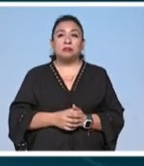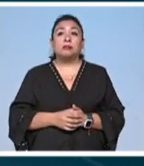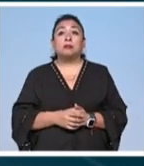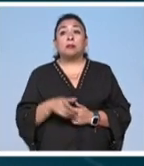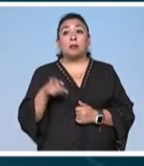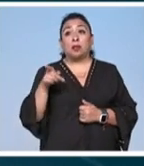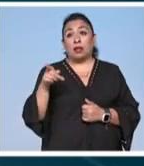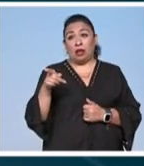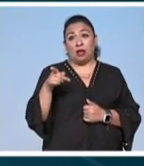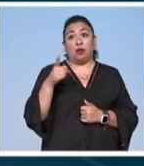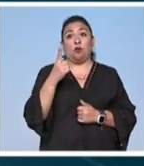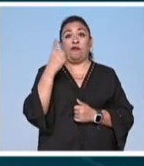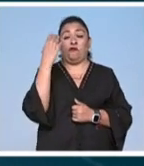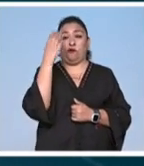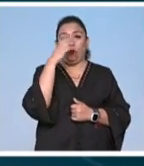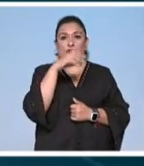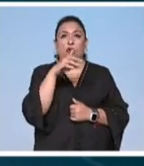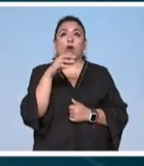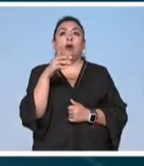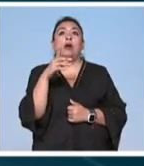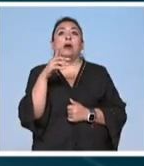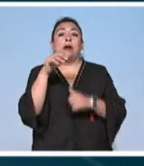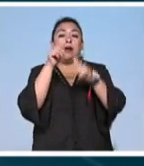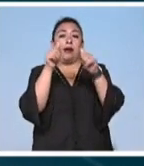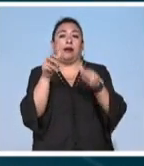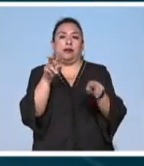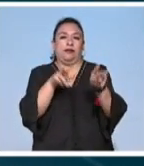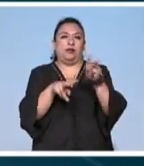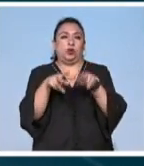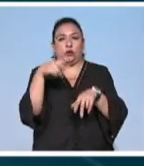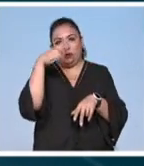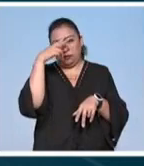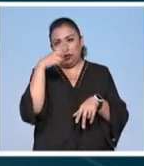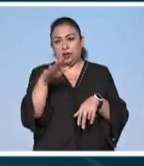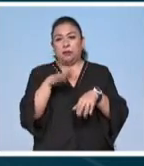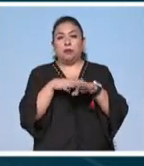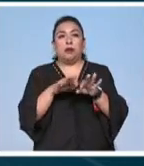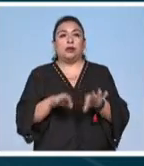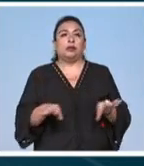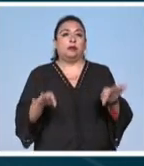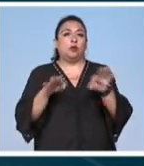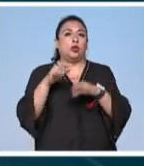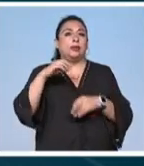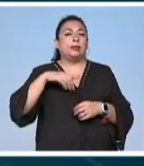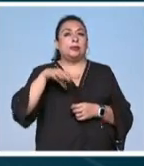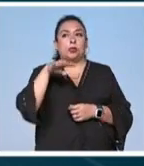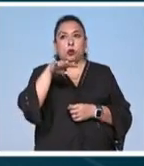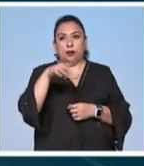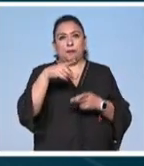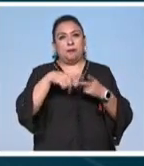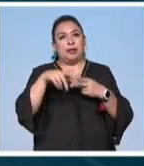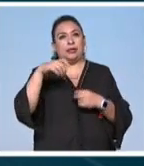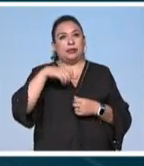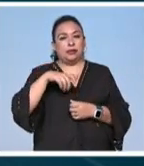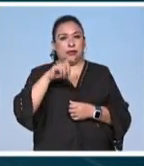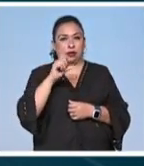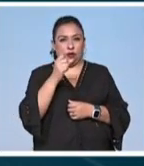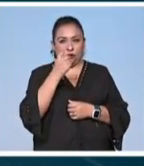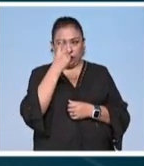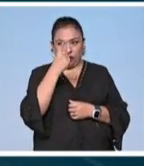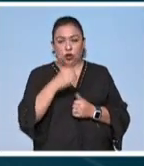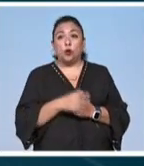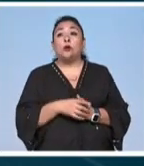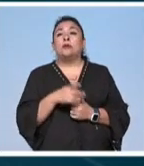es considerada una de las fotógrafas y artistas audiovisuales mexicanas más importantes de finales del siglo 20 y principios del siglo 21